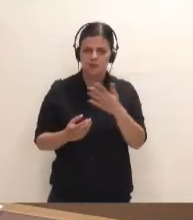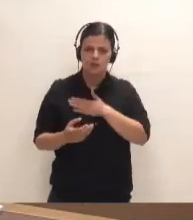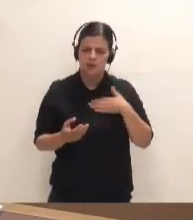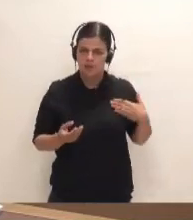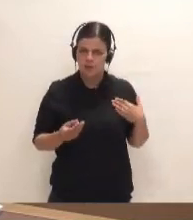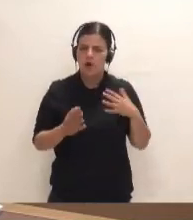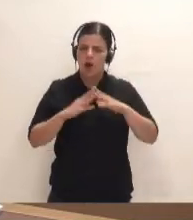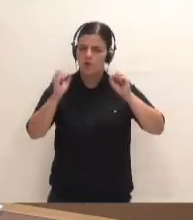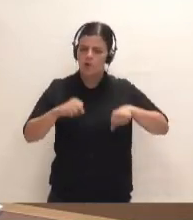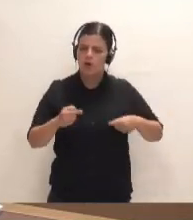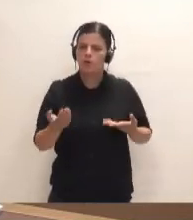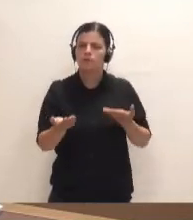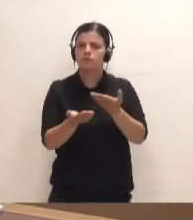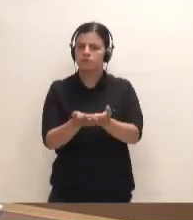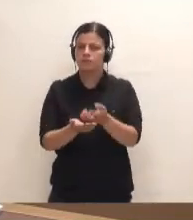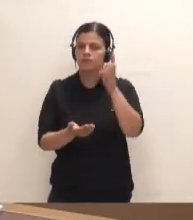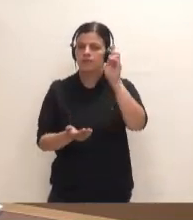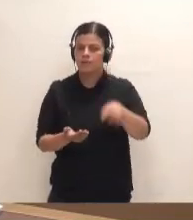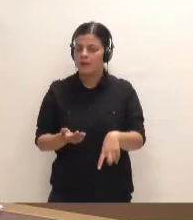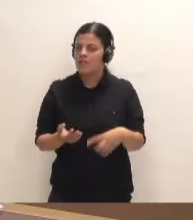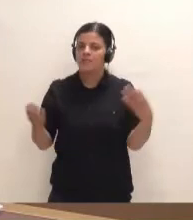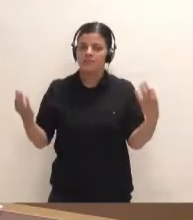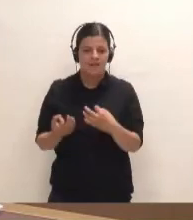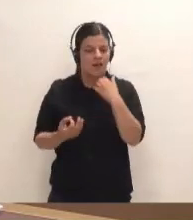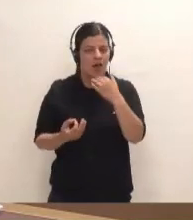acuerdo, es la necesidad de actuar ya.